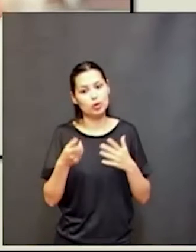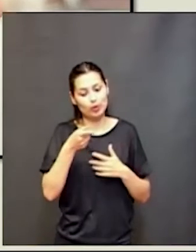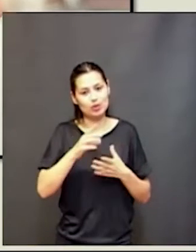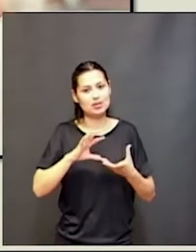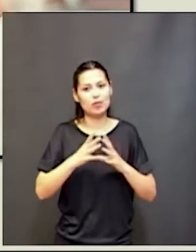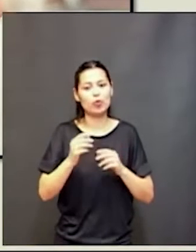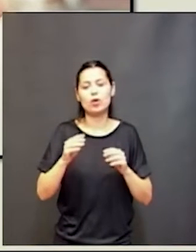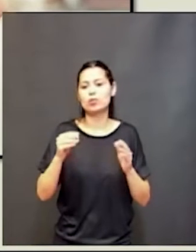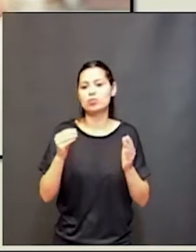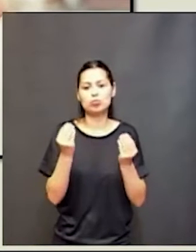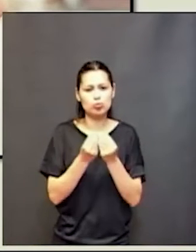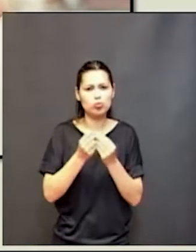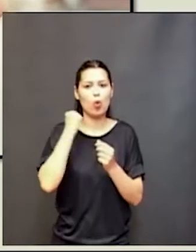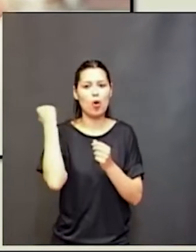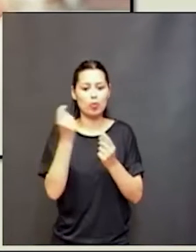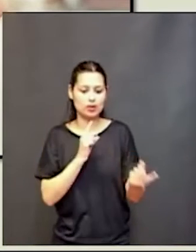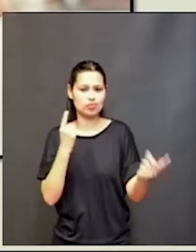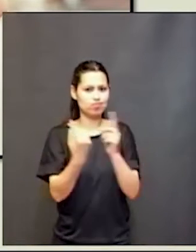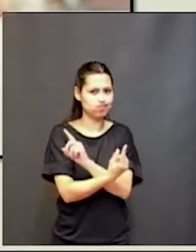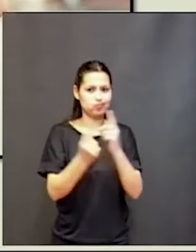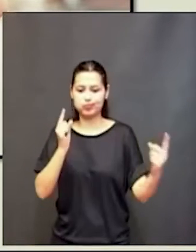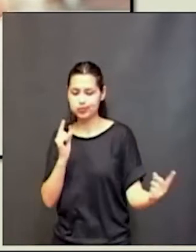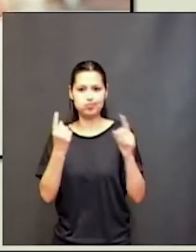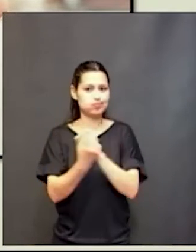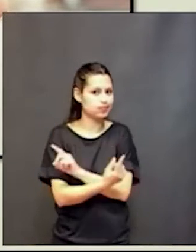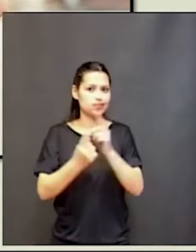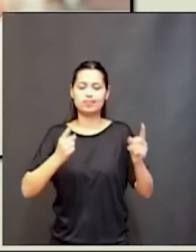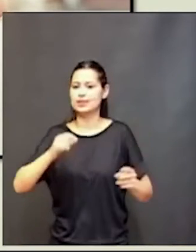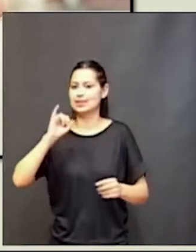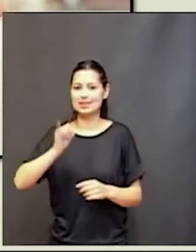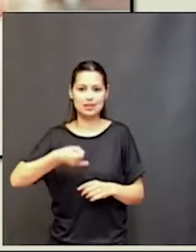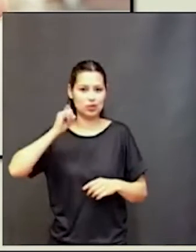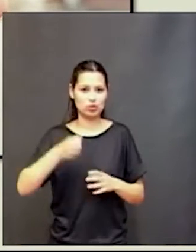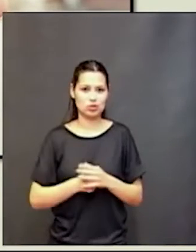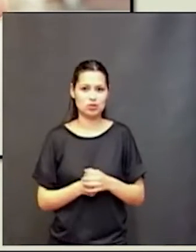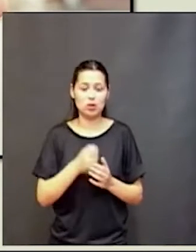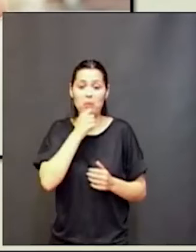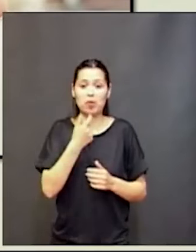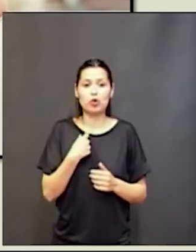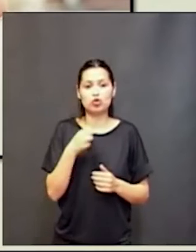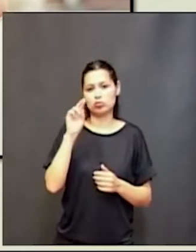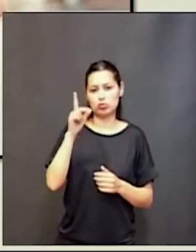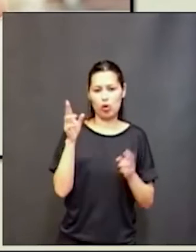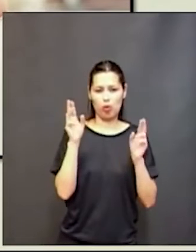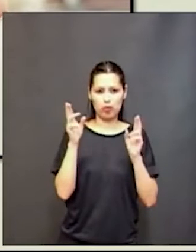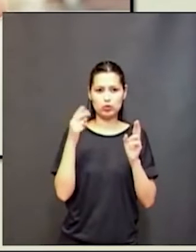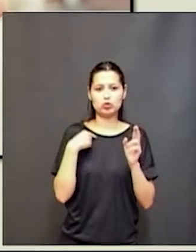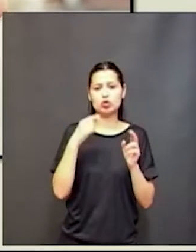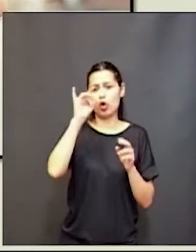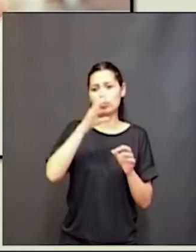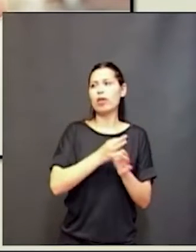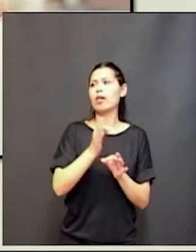constantemente, no sirve que trabajemos para que nos observen a nosotros, nosotros tenemos que trabajar con ellos,